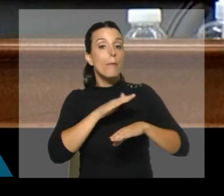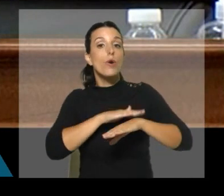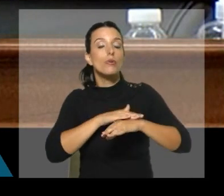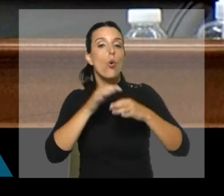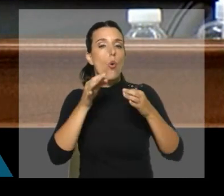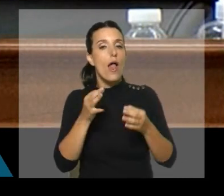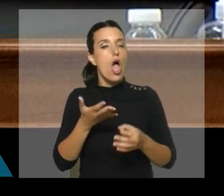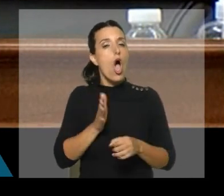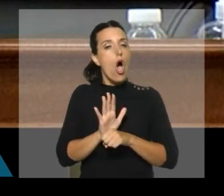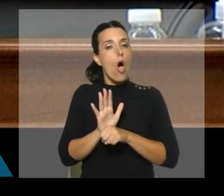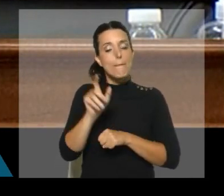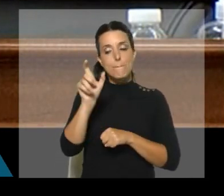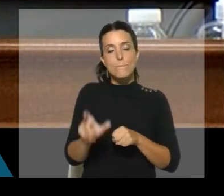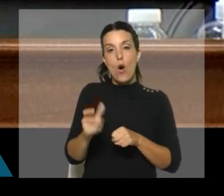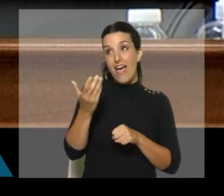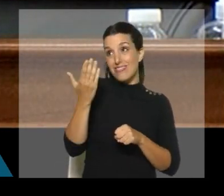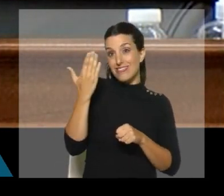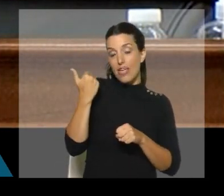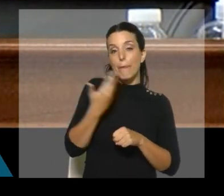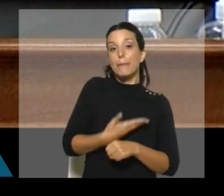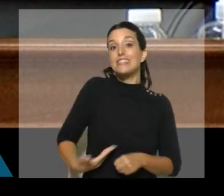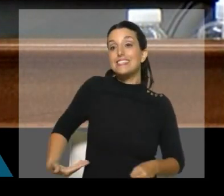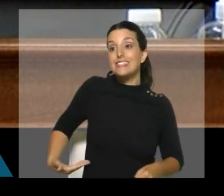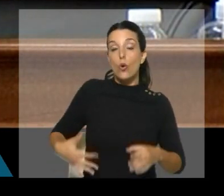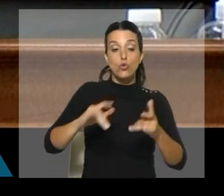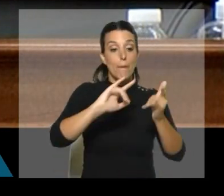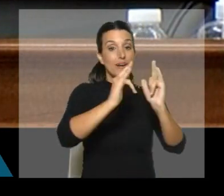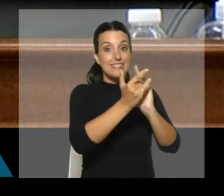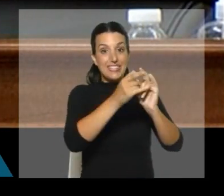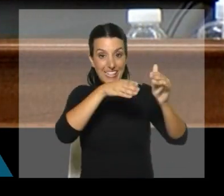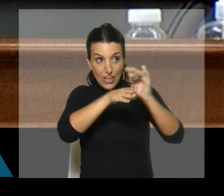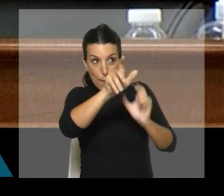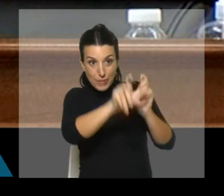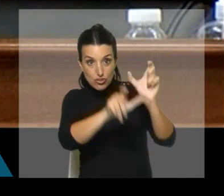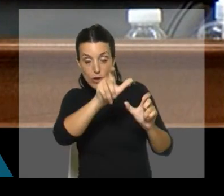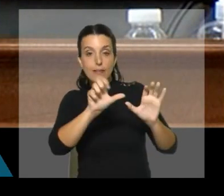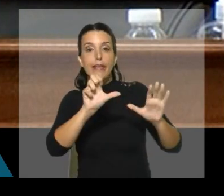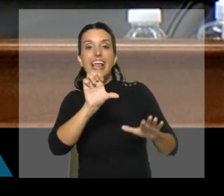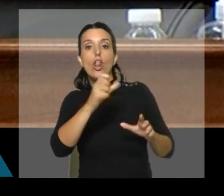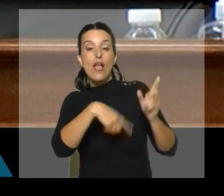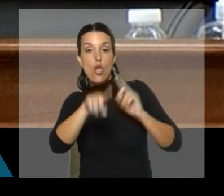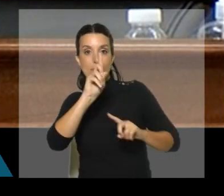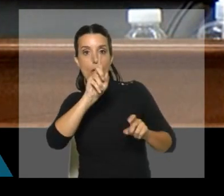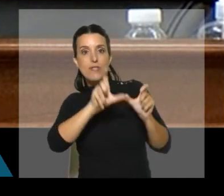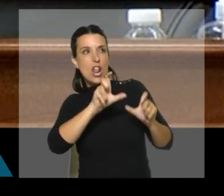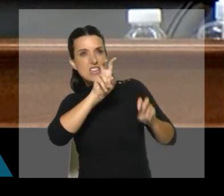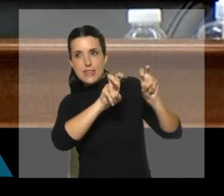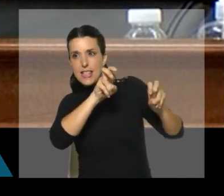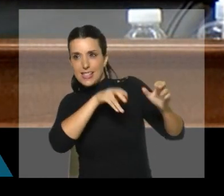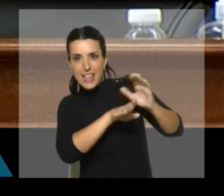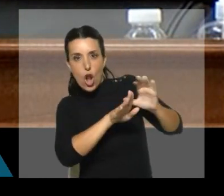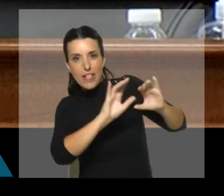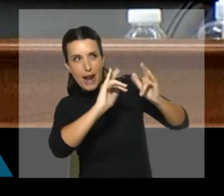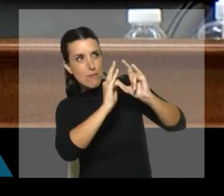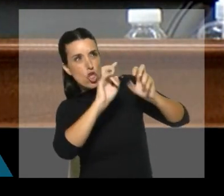de quien fue presidente en el momento de la toma del Capitolio, aquel 6 de enero del año pasado, Donald